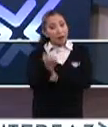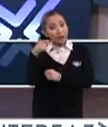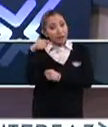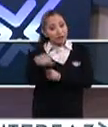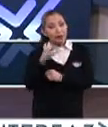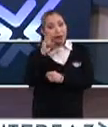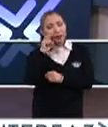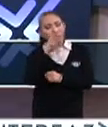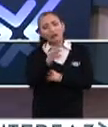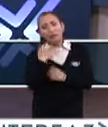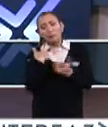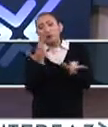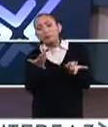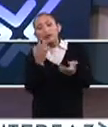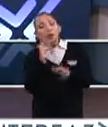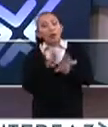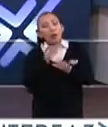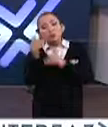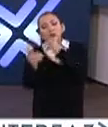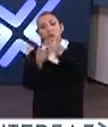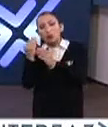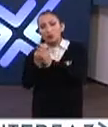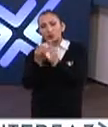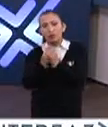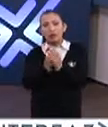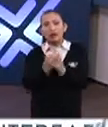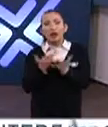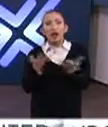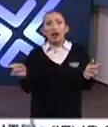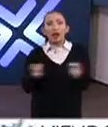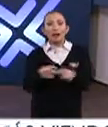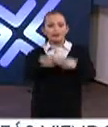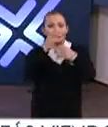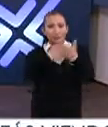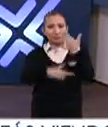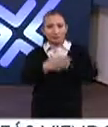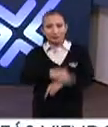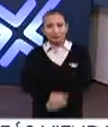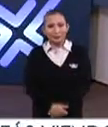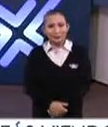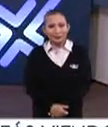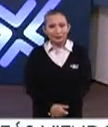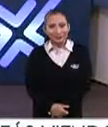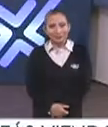supuesto, estaremos muy ansiosos de cómo se desarrolla este curso. Gracias, vamos a hacer una breve posa, regresamos.